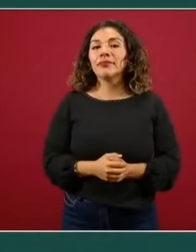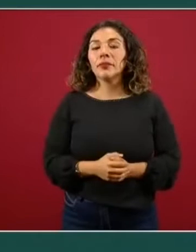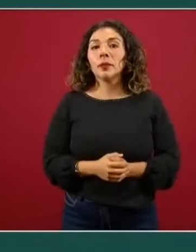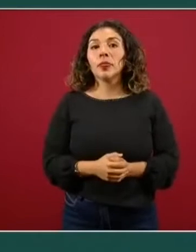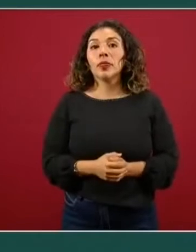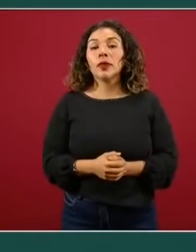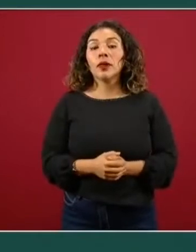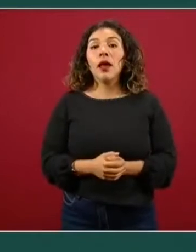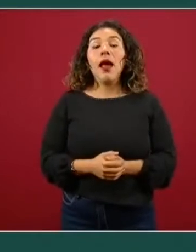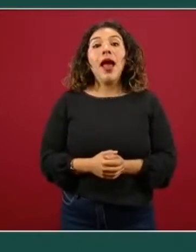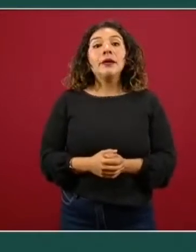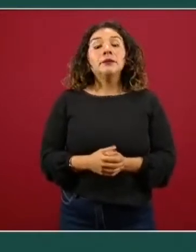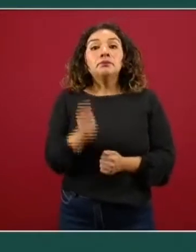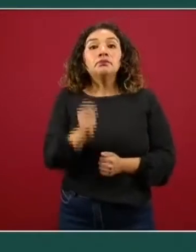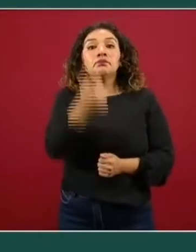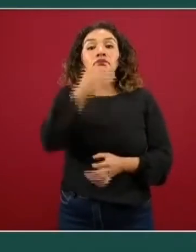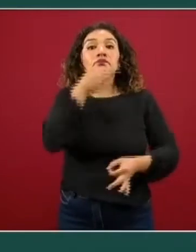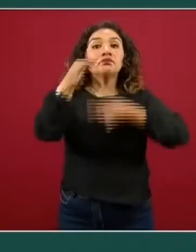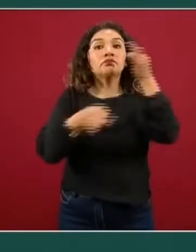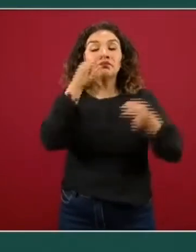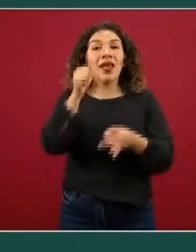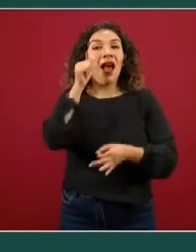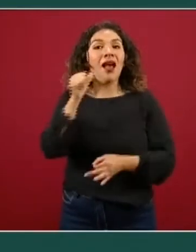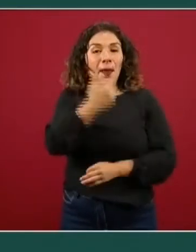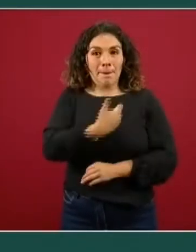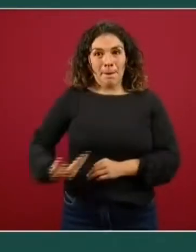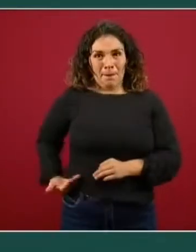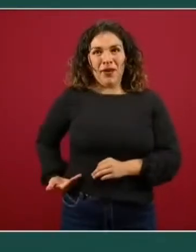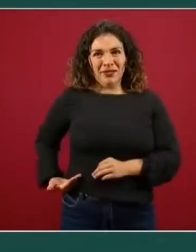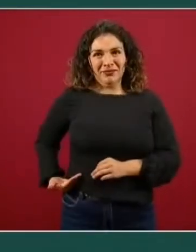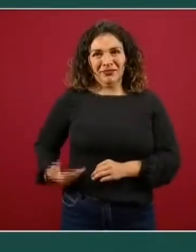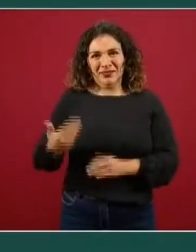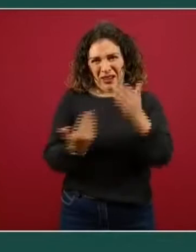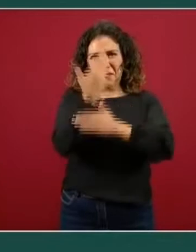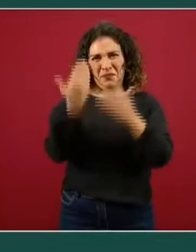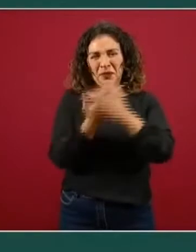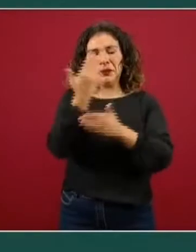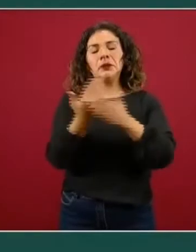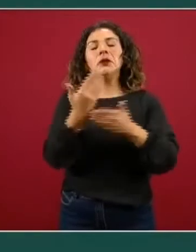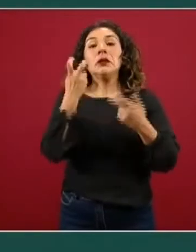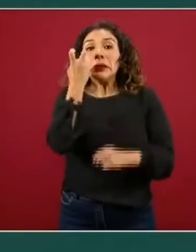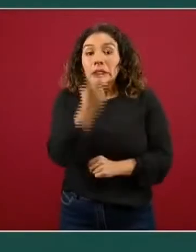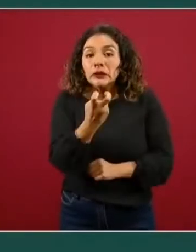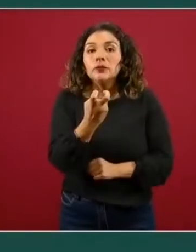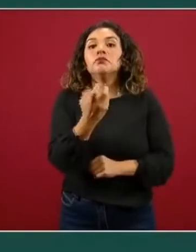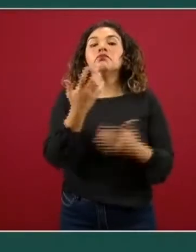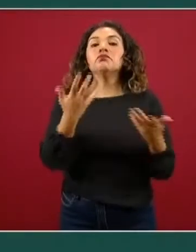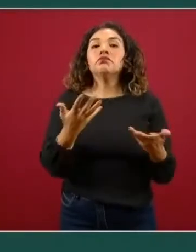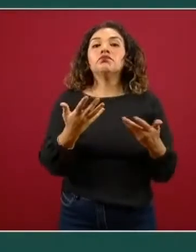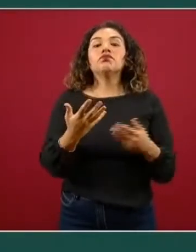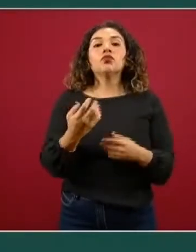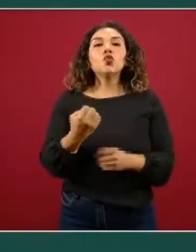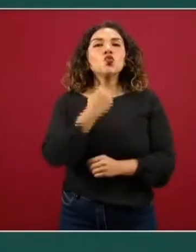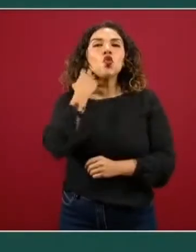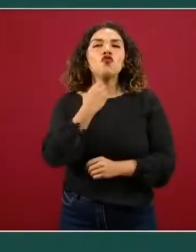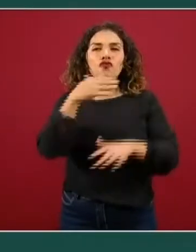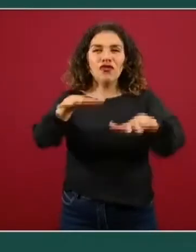A partir del anuncio que hizo el señor presidente el día de ayer en la mañana en su